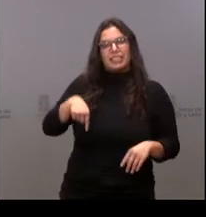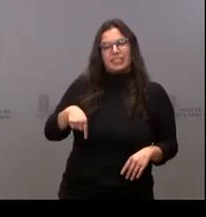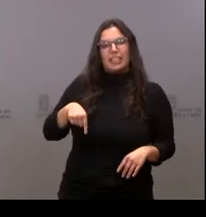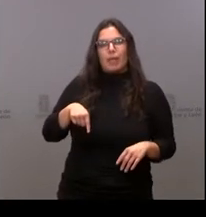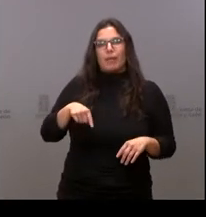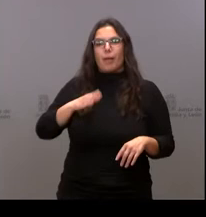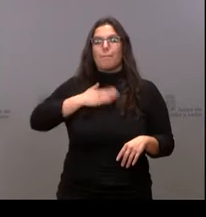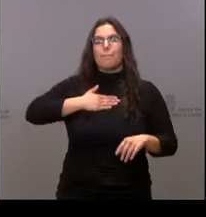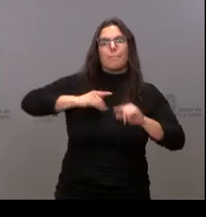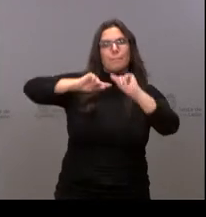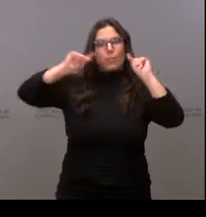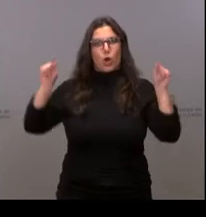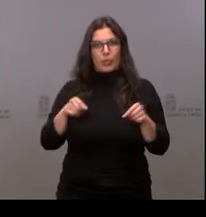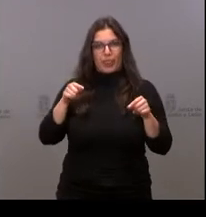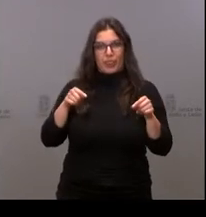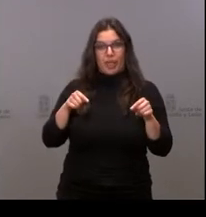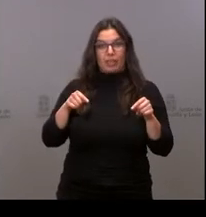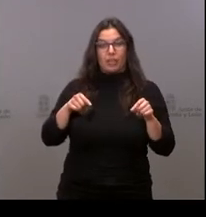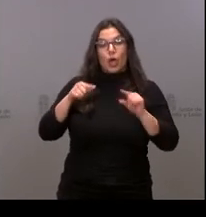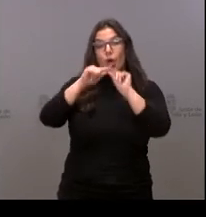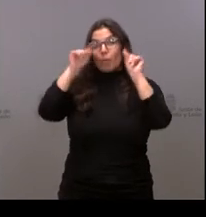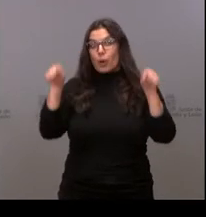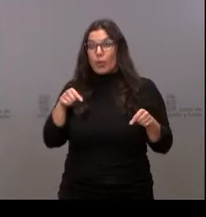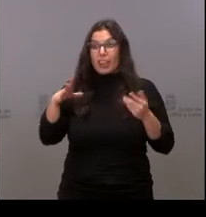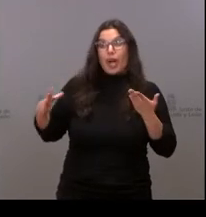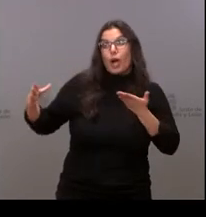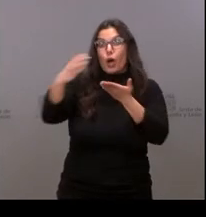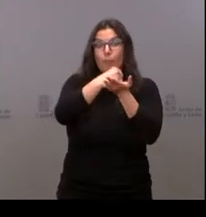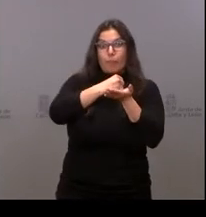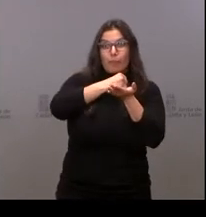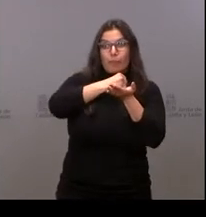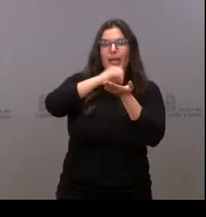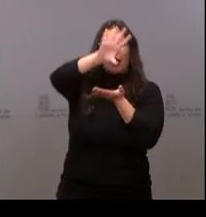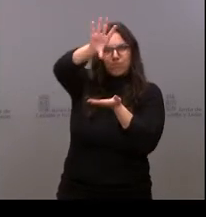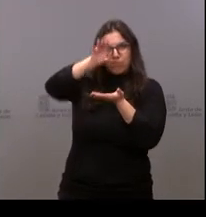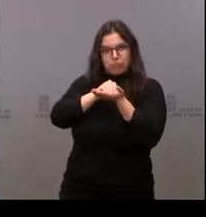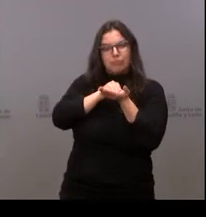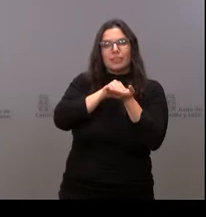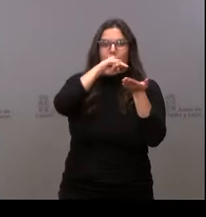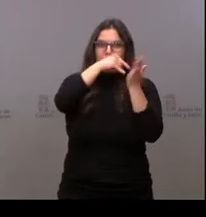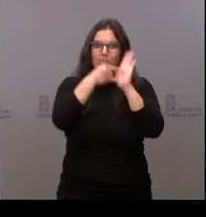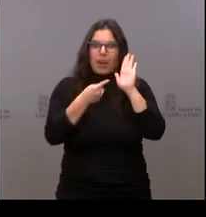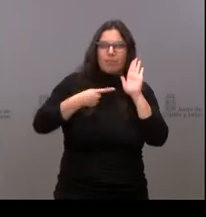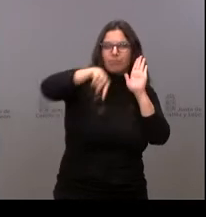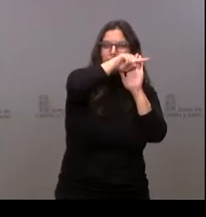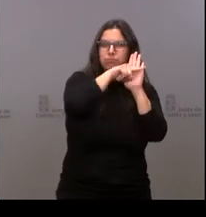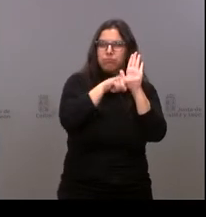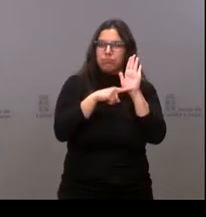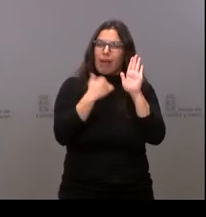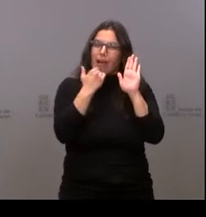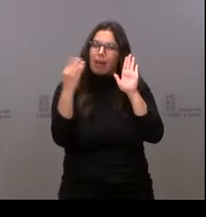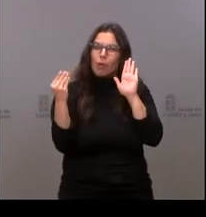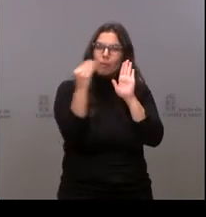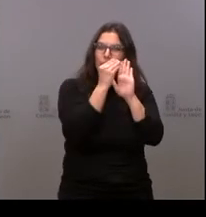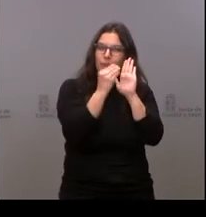de provincia. No hay ningún punto en la provincia en el que este plan, este plan de Soria conectada y saludable, no tenga por lo menos un granito de